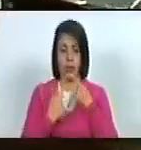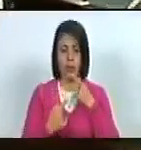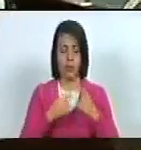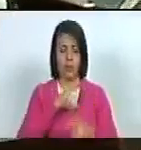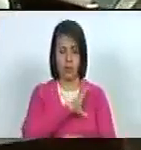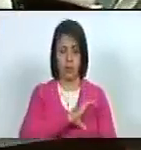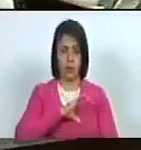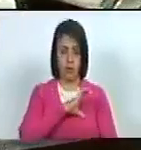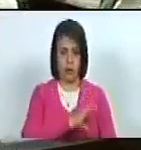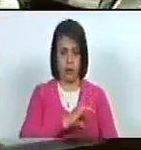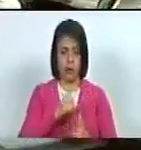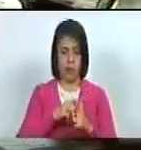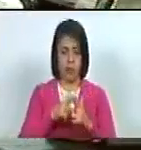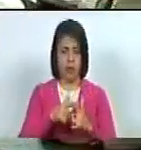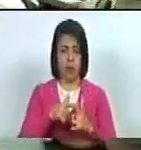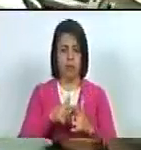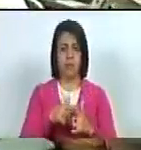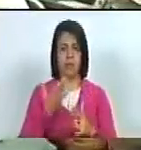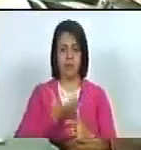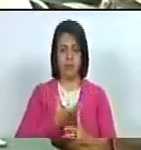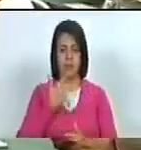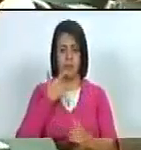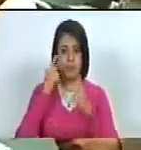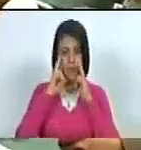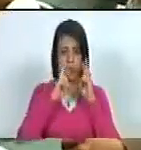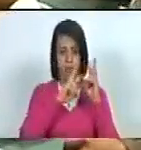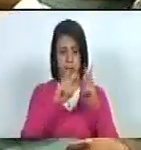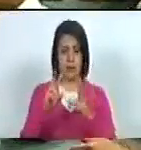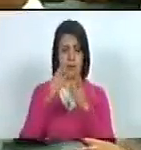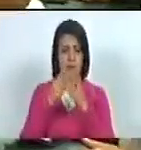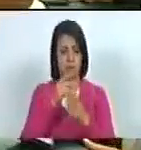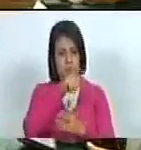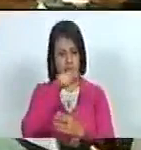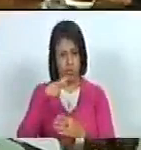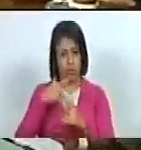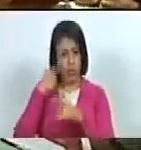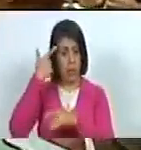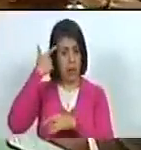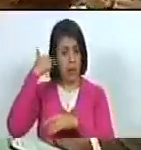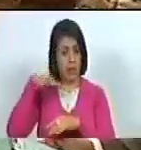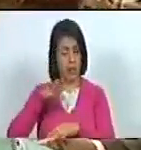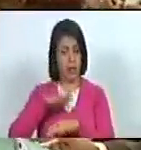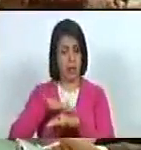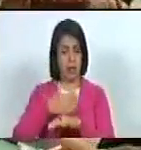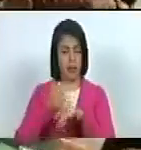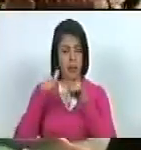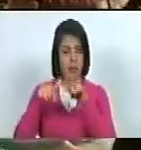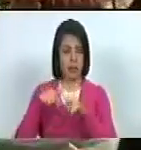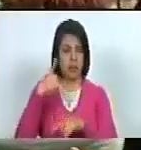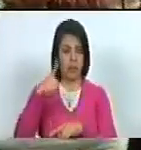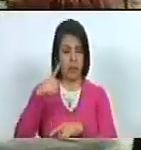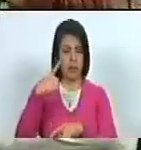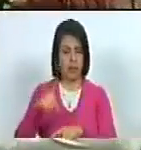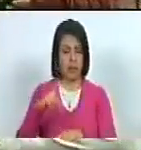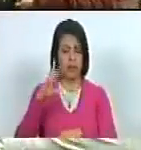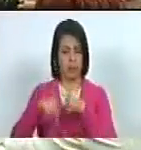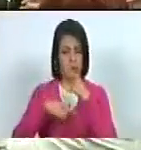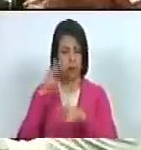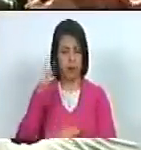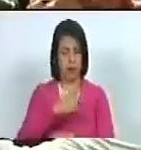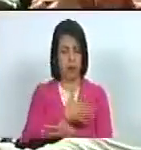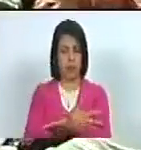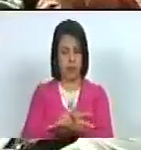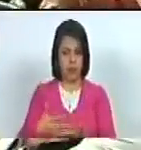condición de Bastardía era mal vista por la nobleza, que creía que los derechos venían de la